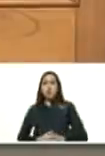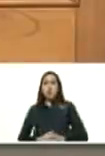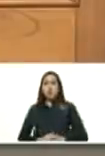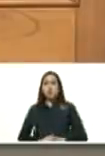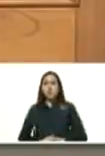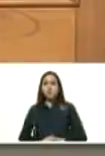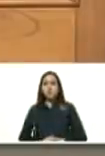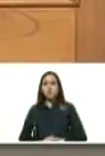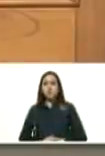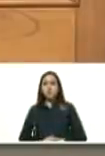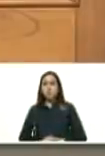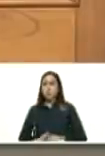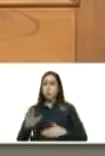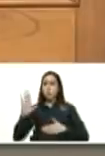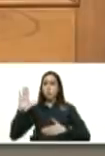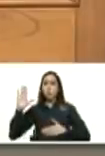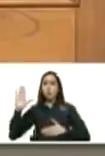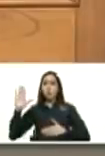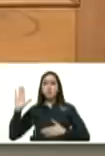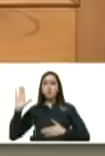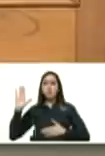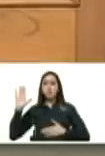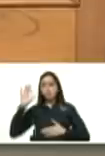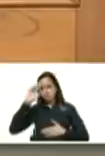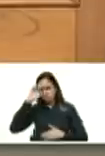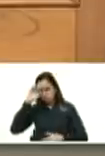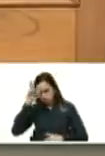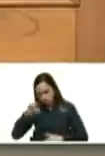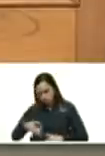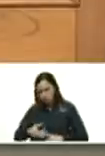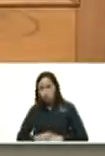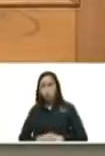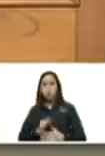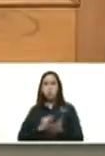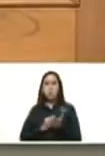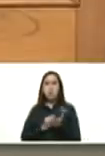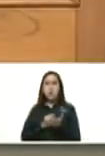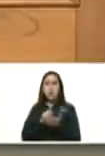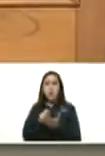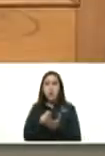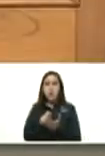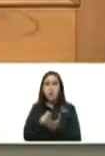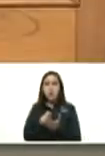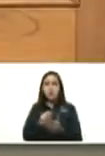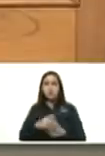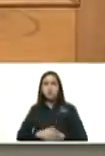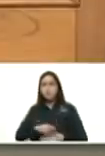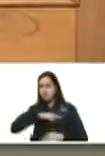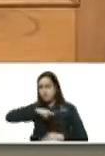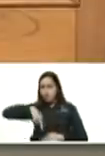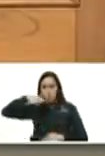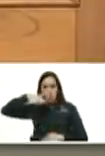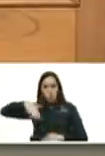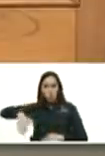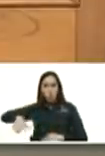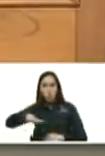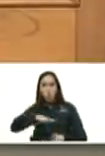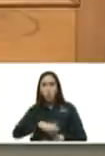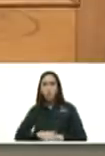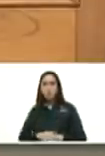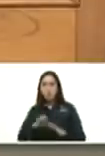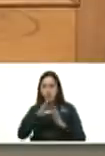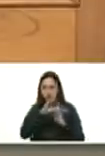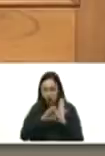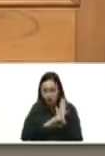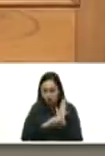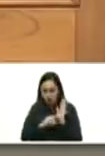con un juramento de respeto y lealtad a nuestro pueblo a la constitución